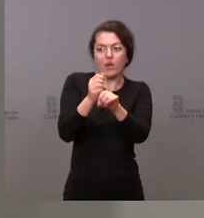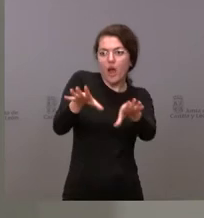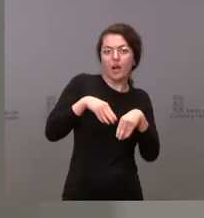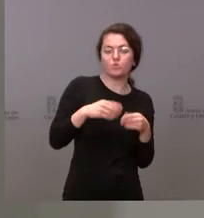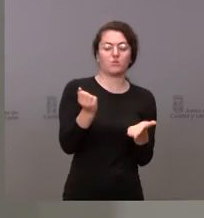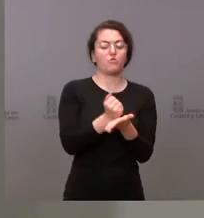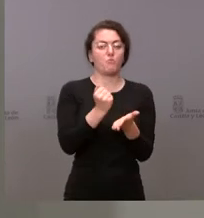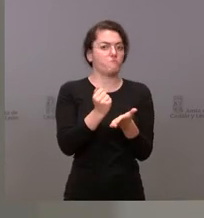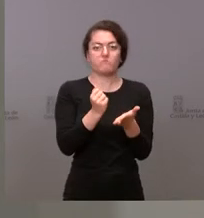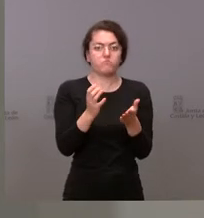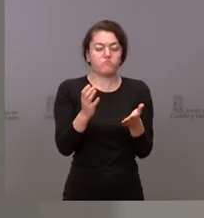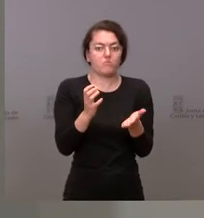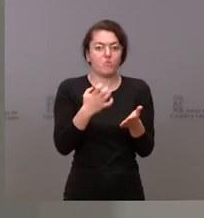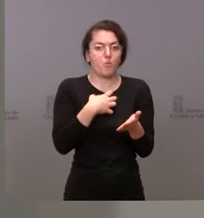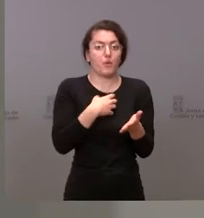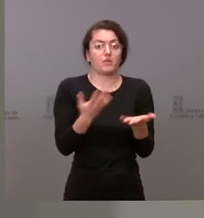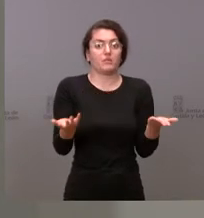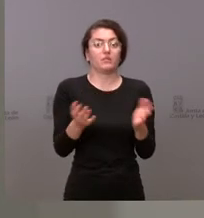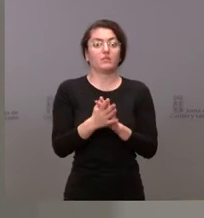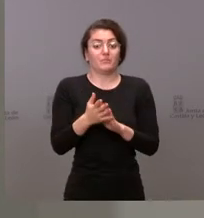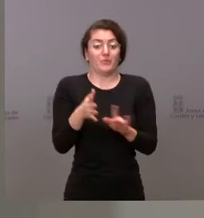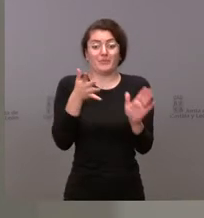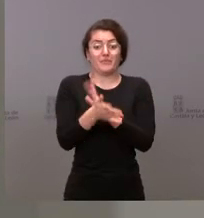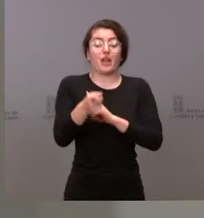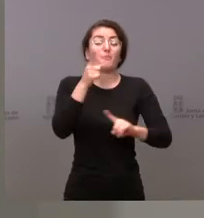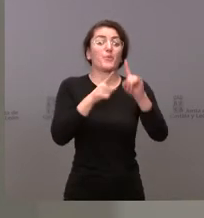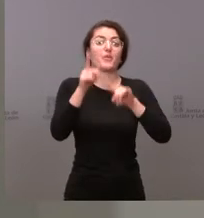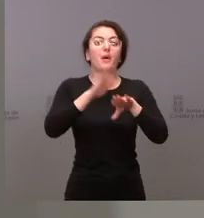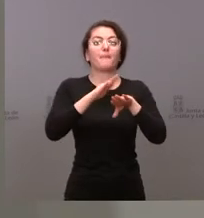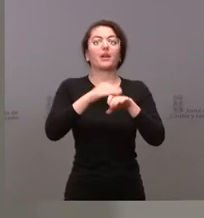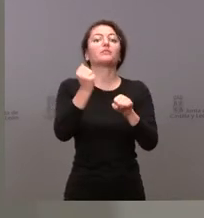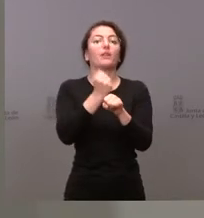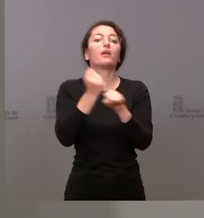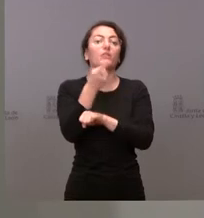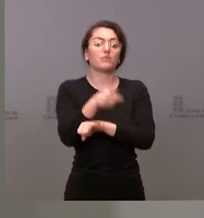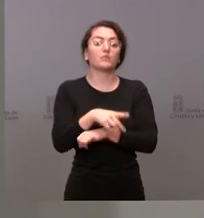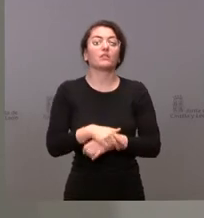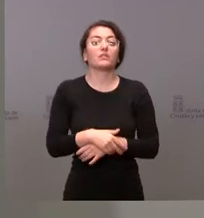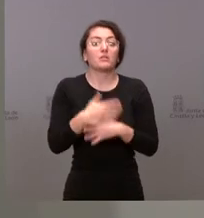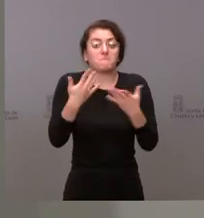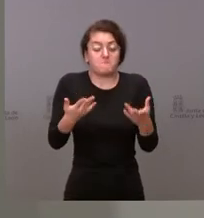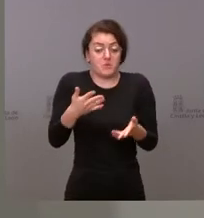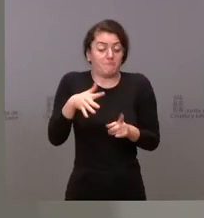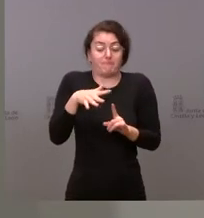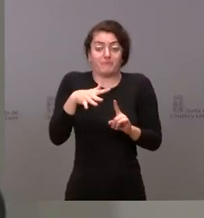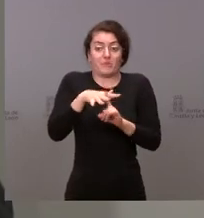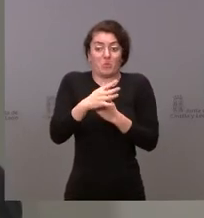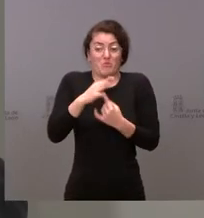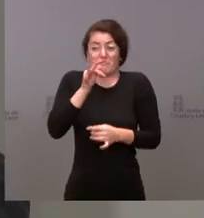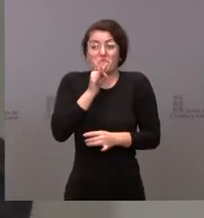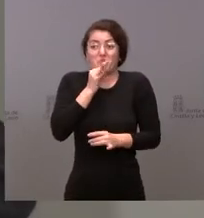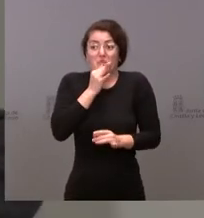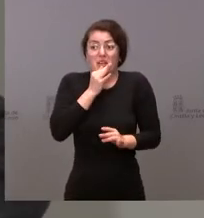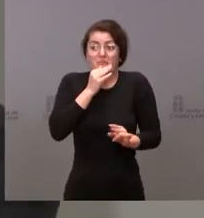en ese contrato eso podría suponer un problema también para los propios trabajadores en cualquier caso es un asunto que nosotros no nos hemos planteado en este momento porque nuestro